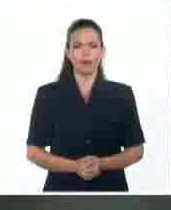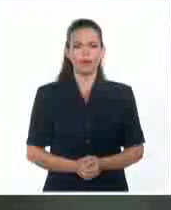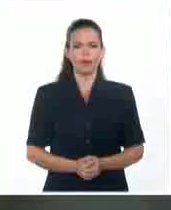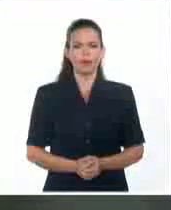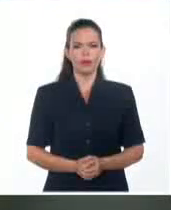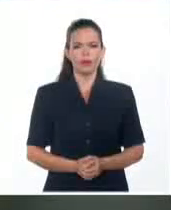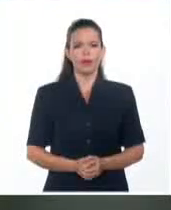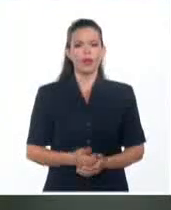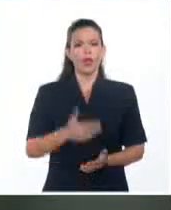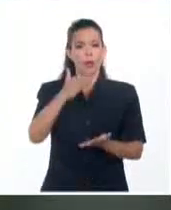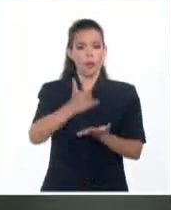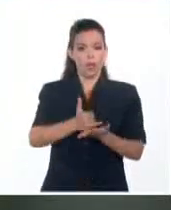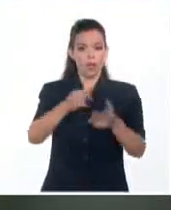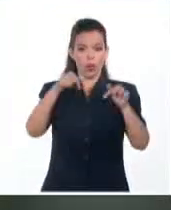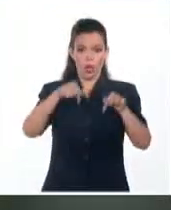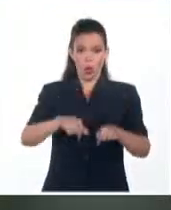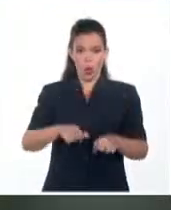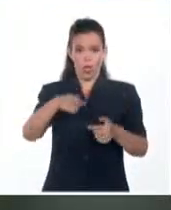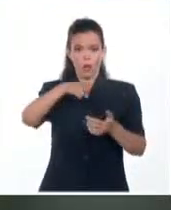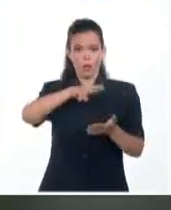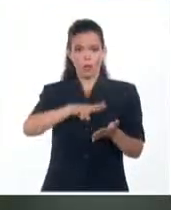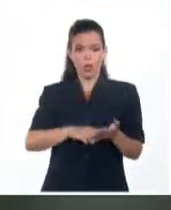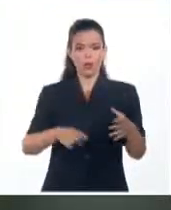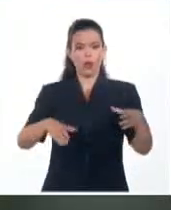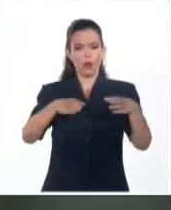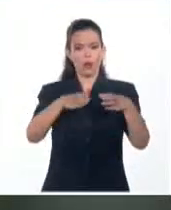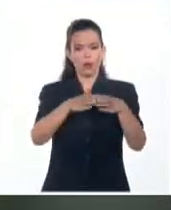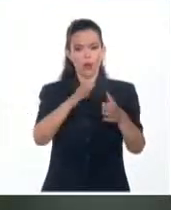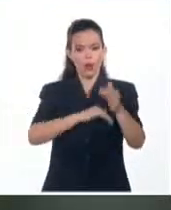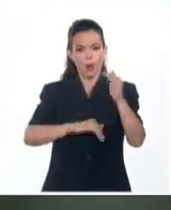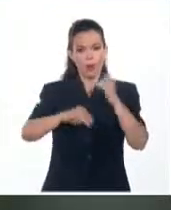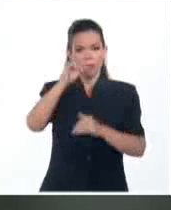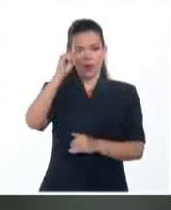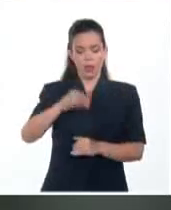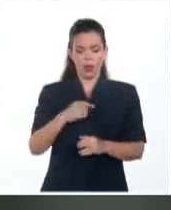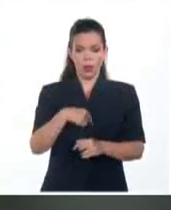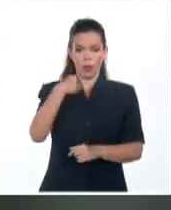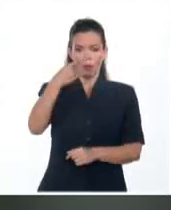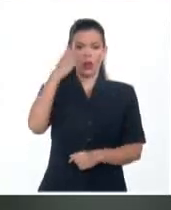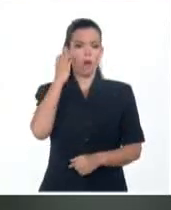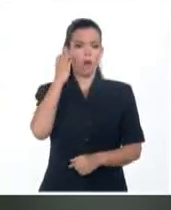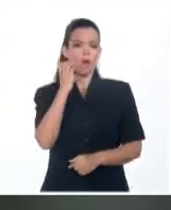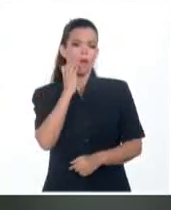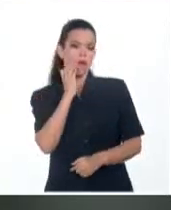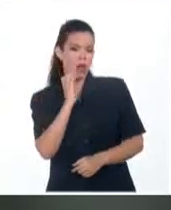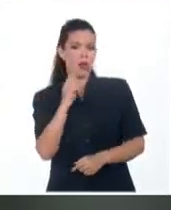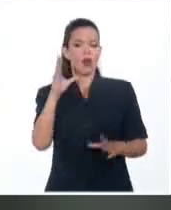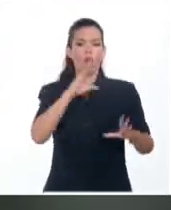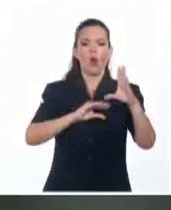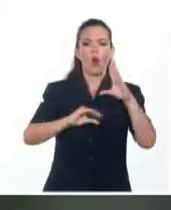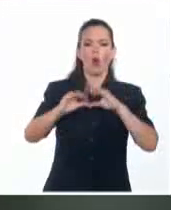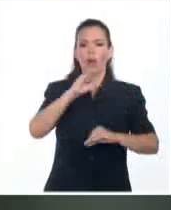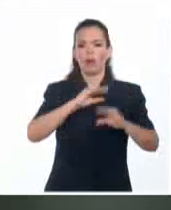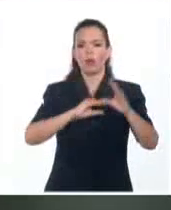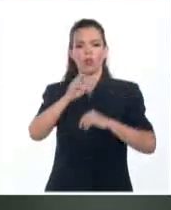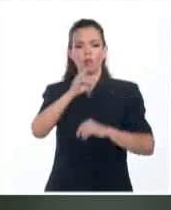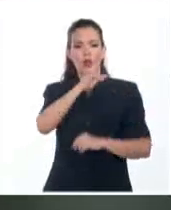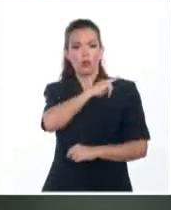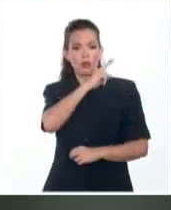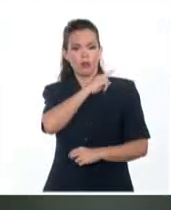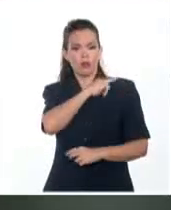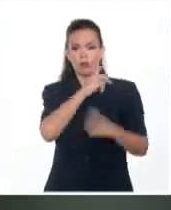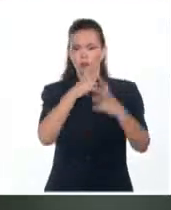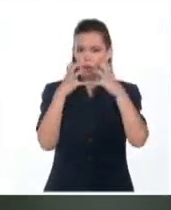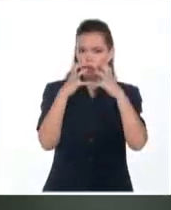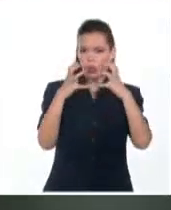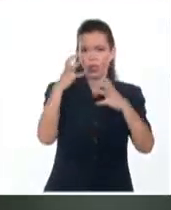Este miércoles el miembro del buro político y primer ministro cubano Manuel Marrero Cruz sostuvo conversaciones con altos representantes del